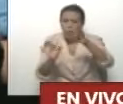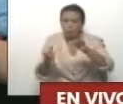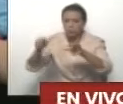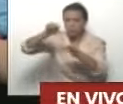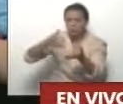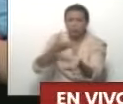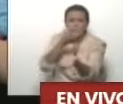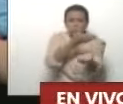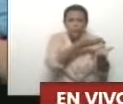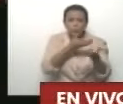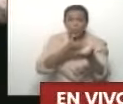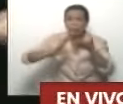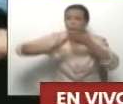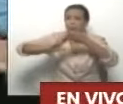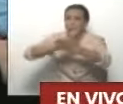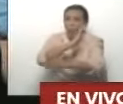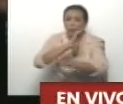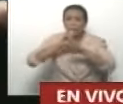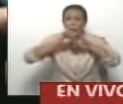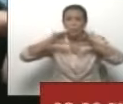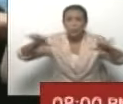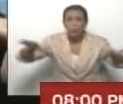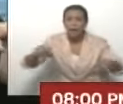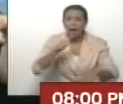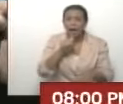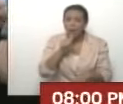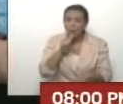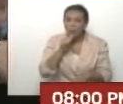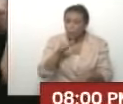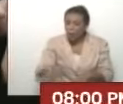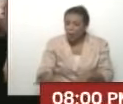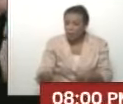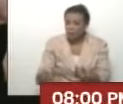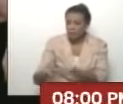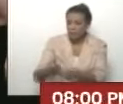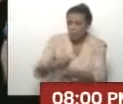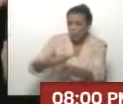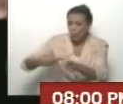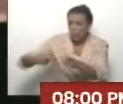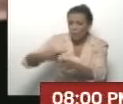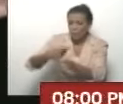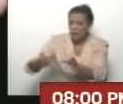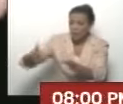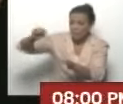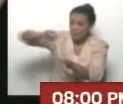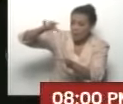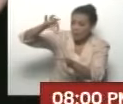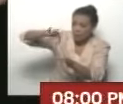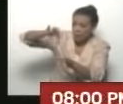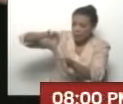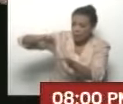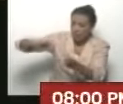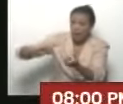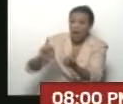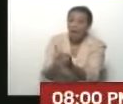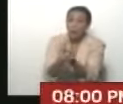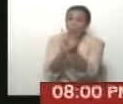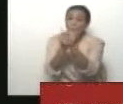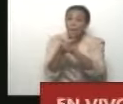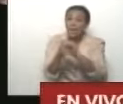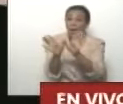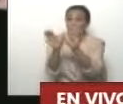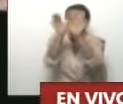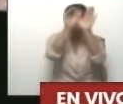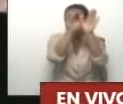esparce en las aguas mientras se eslarva, y esa evita que se convierta en mariposa y